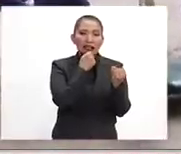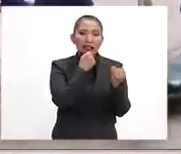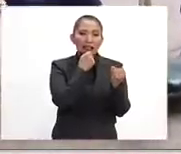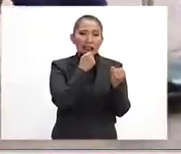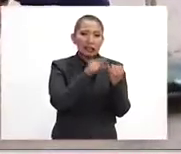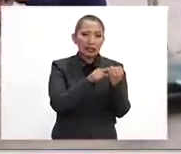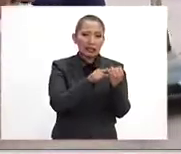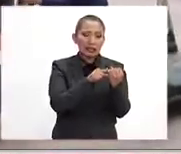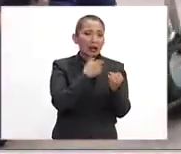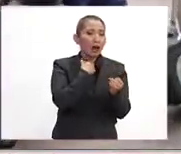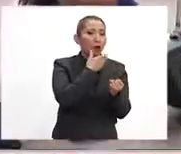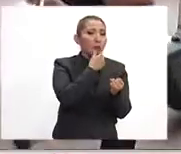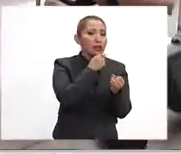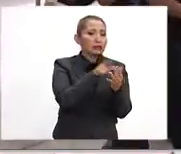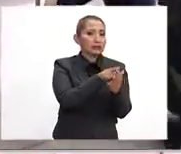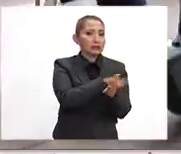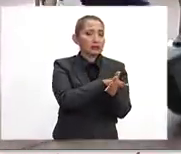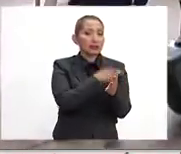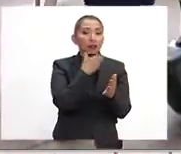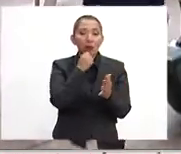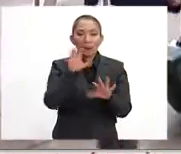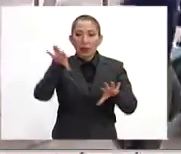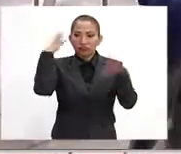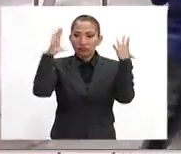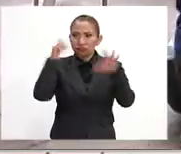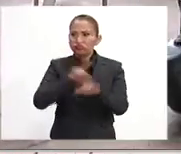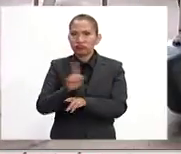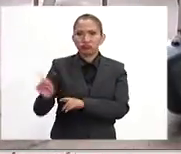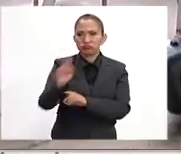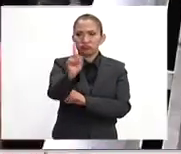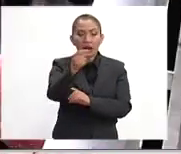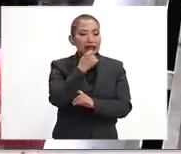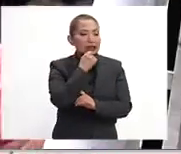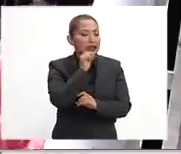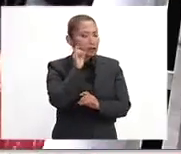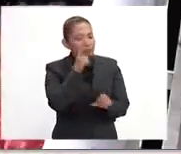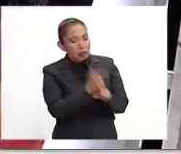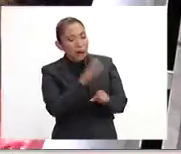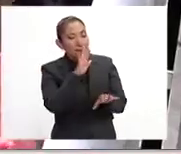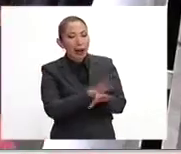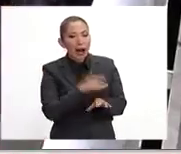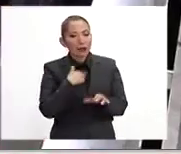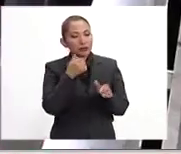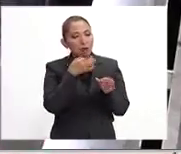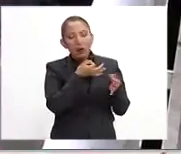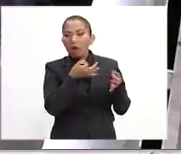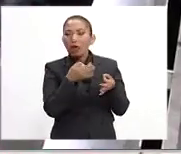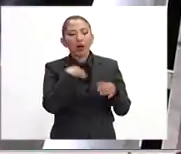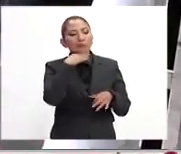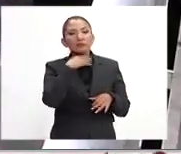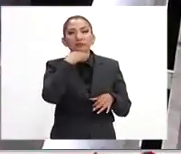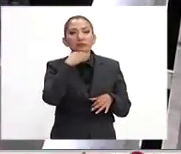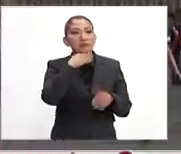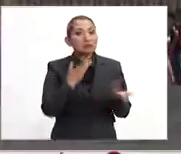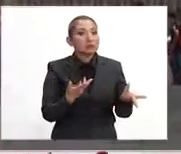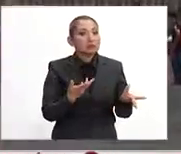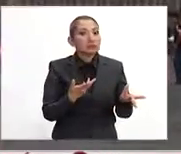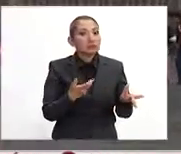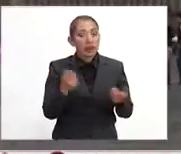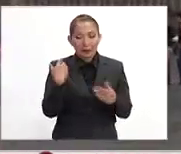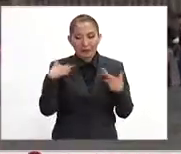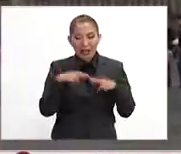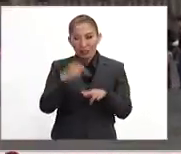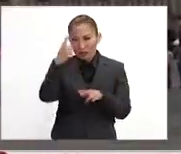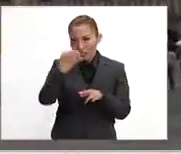y los niños presentan más hiperactividad e impulsividad y las niñas pueden presentar más inatención. Esto es importante porque un